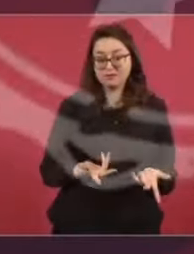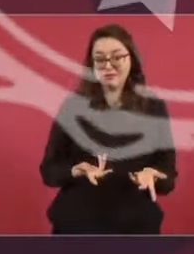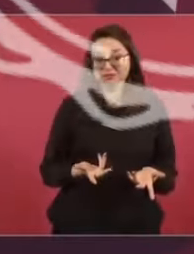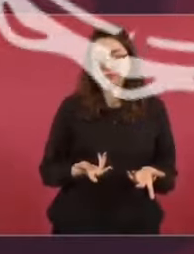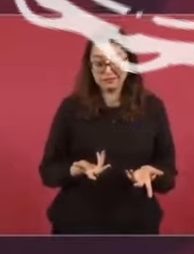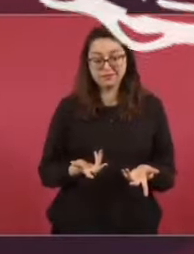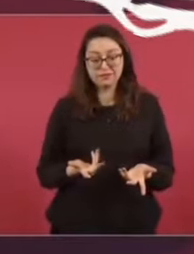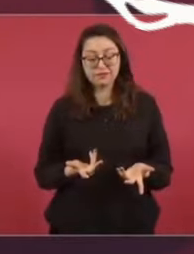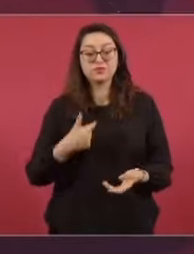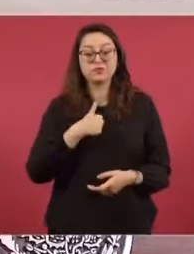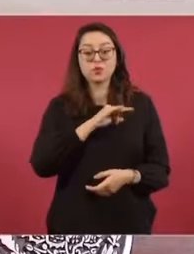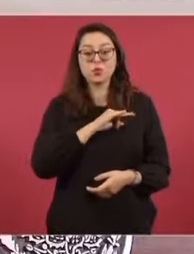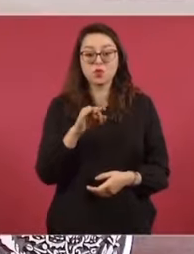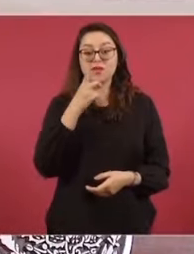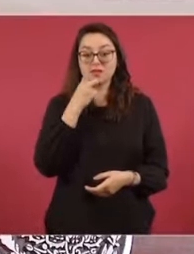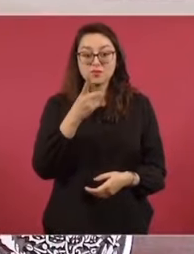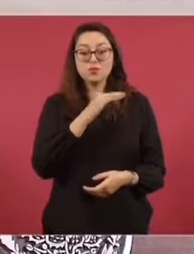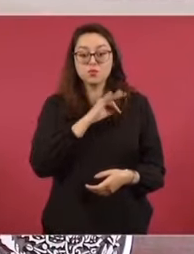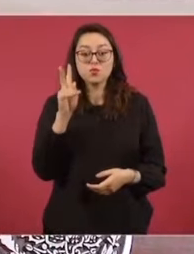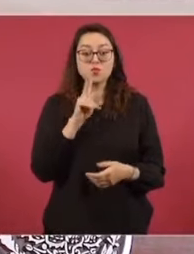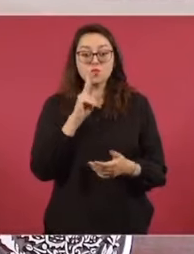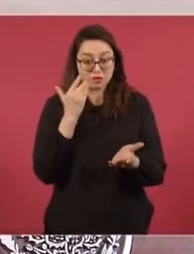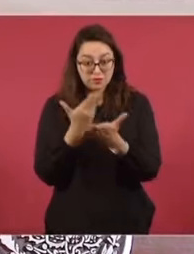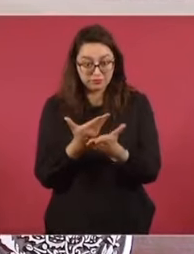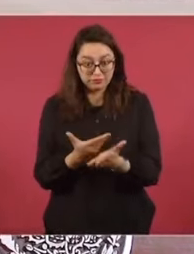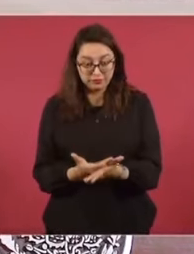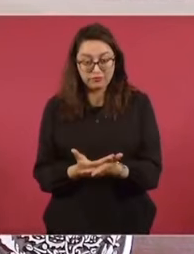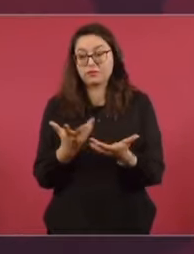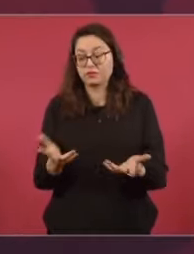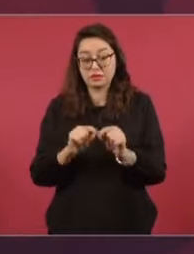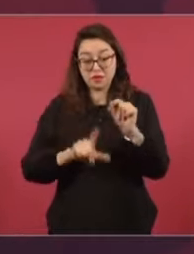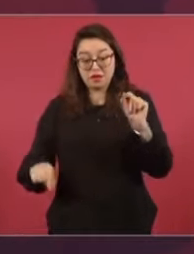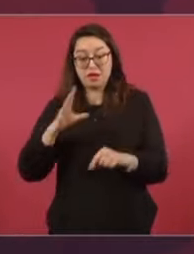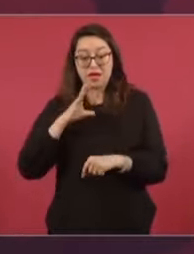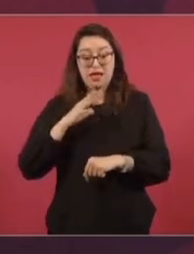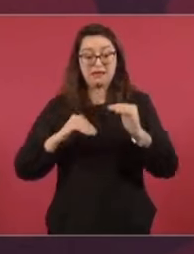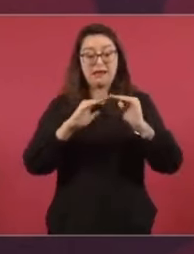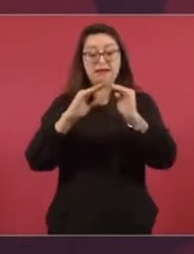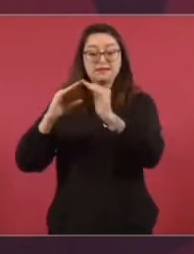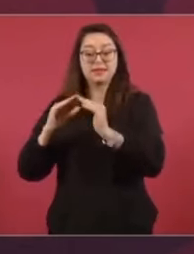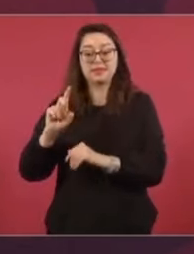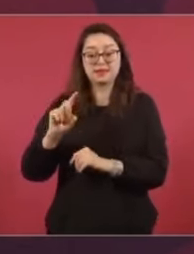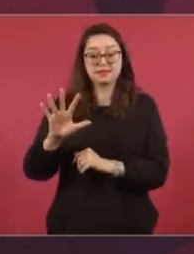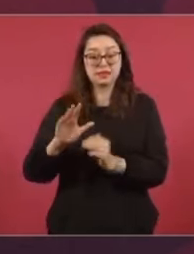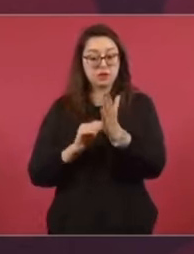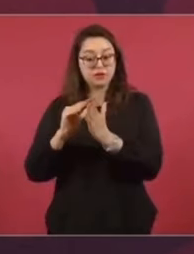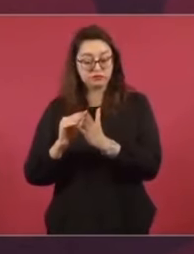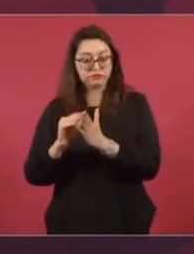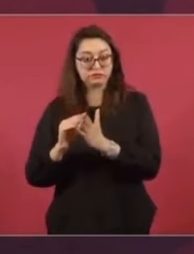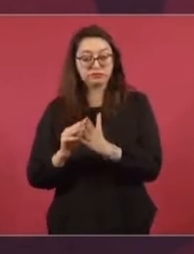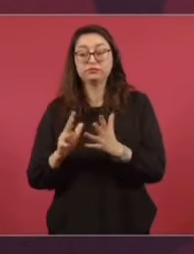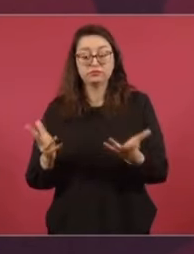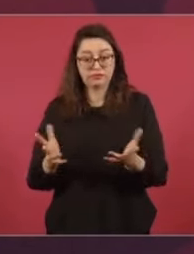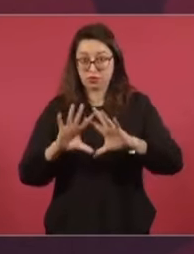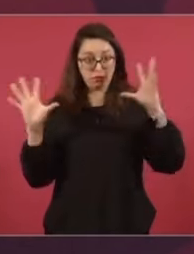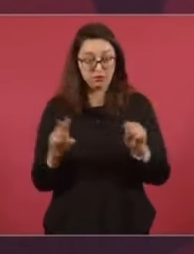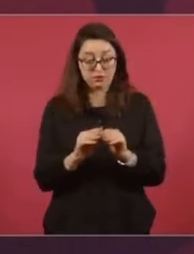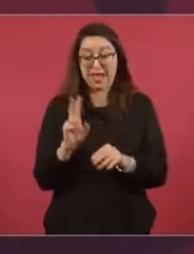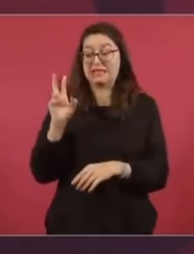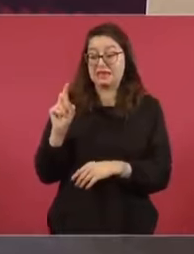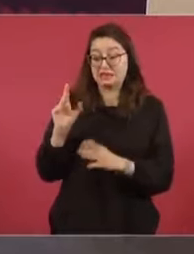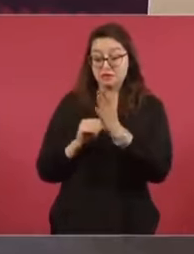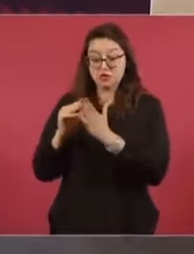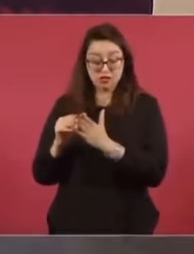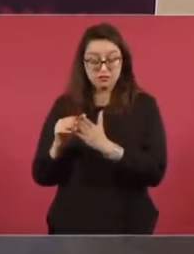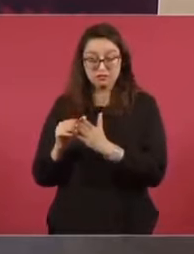Les puedo probar que de los 35 millones de hogares, a 30 millones de hogares le llega de manera